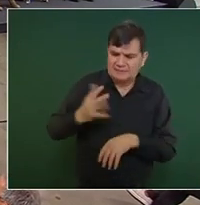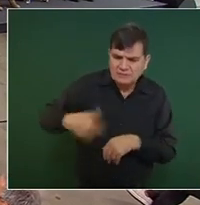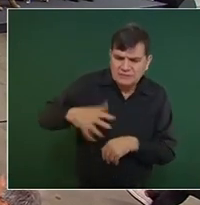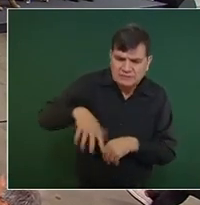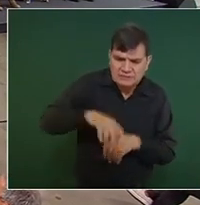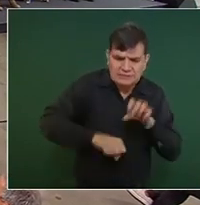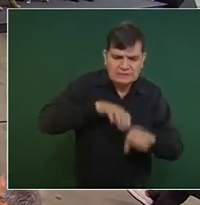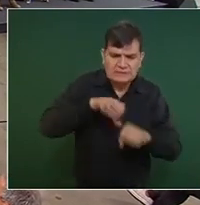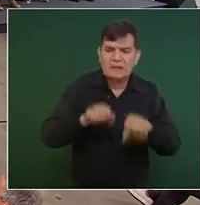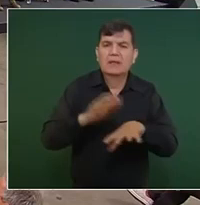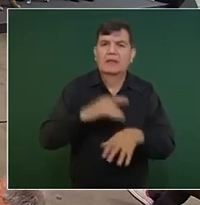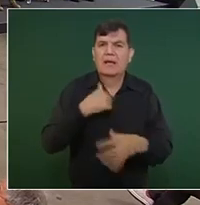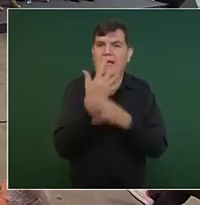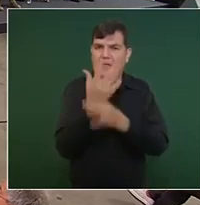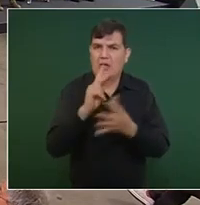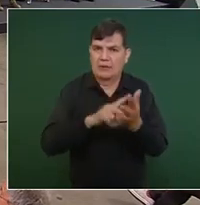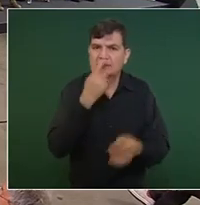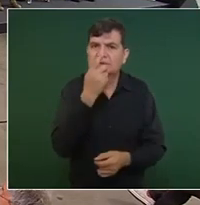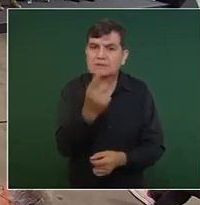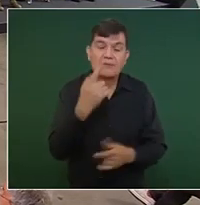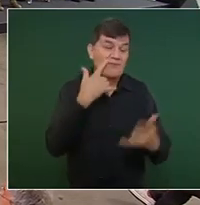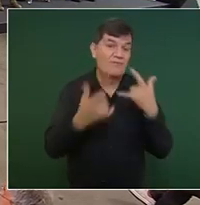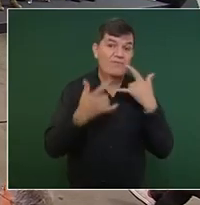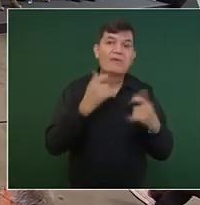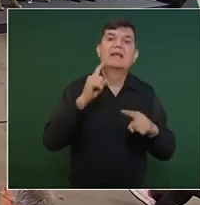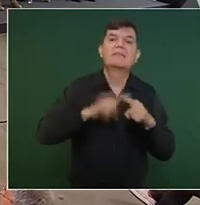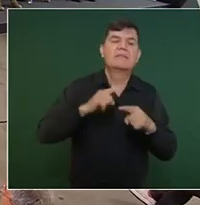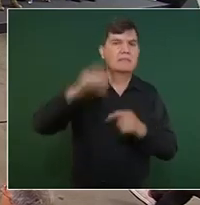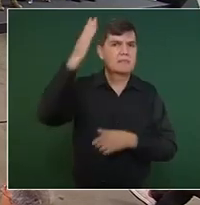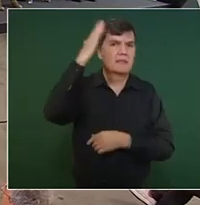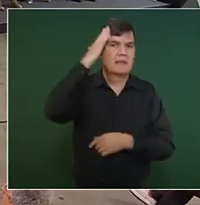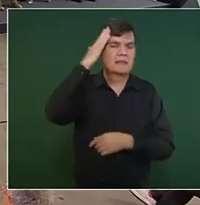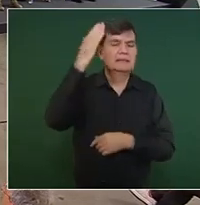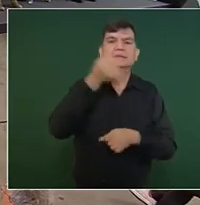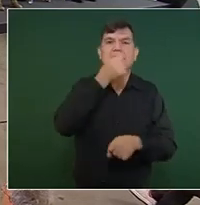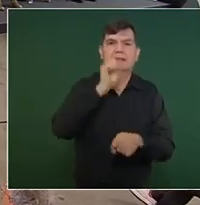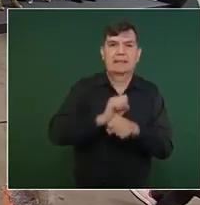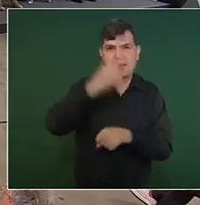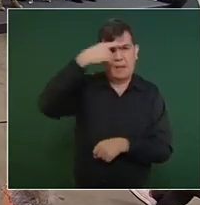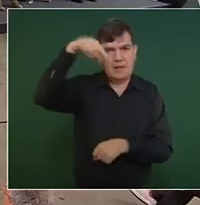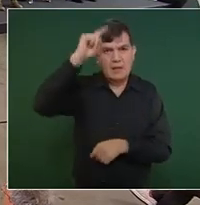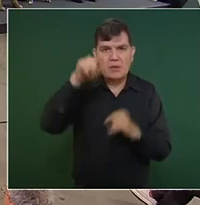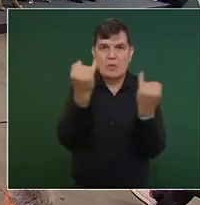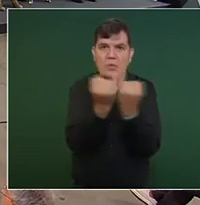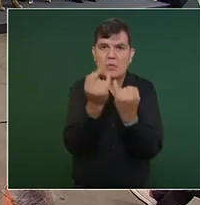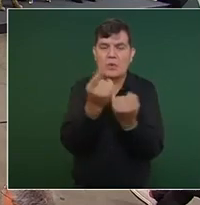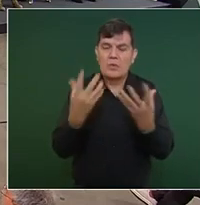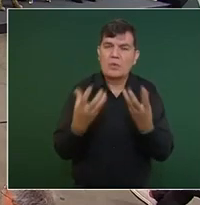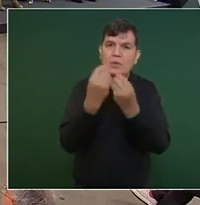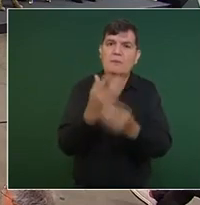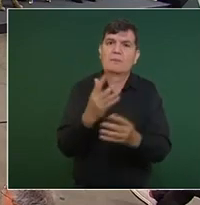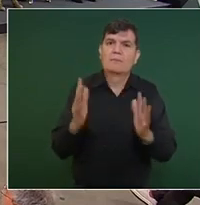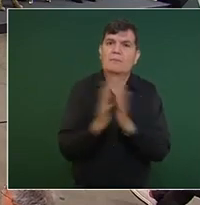Ahí, repito, el esfuerzo principal encabezado por la Secretaría de Marina, pero también están participando